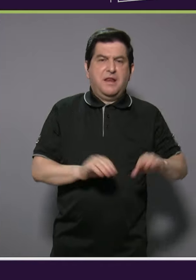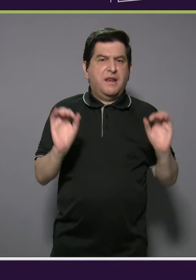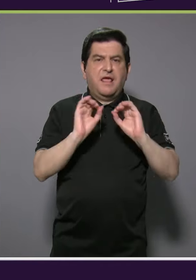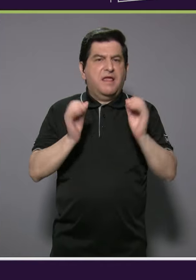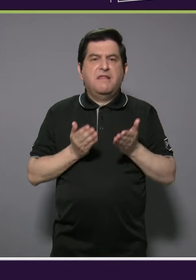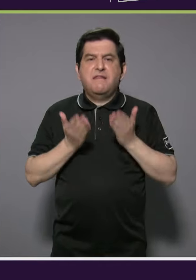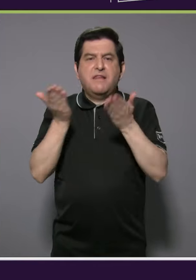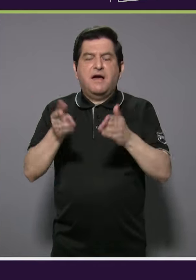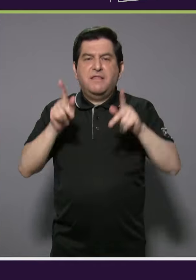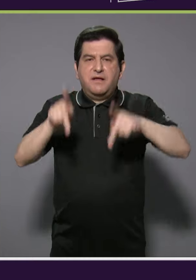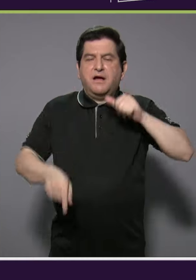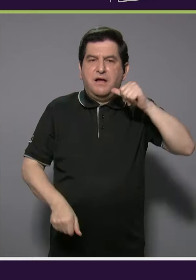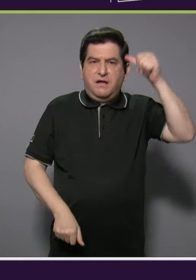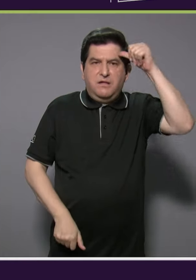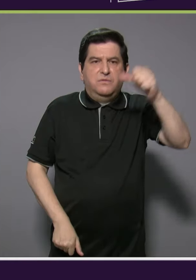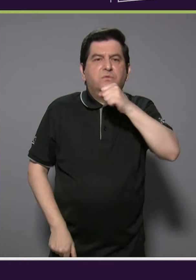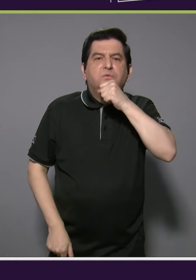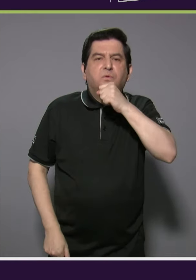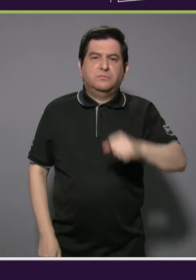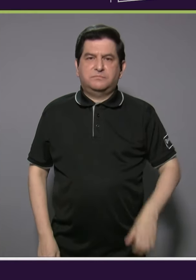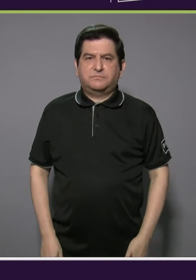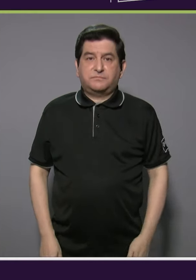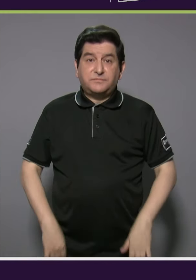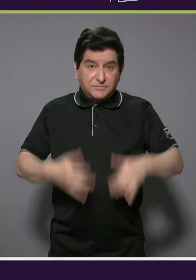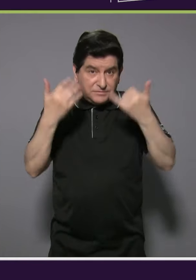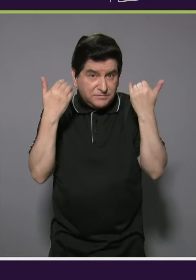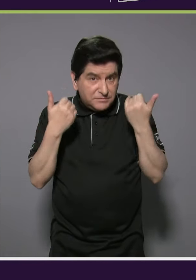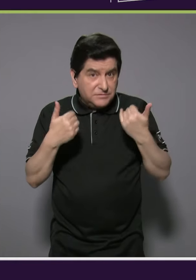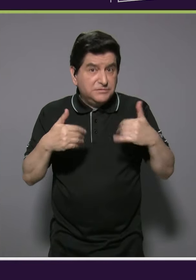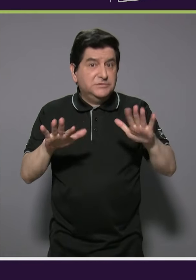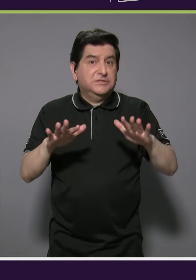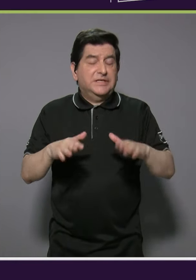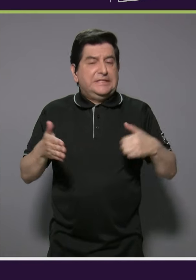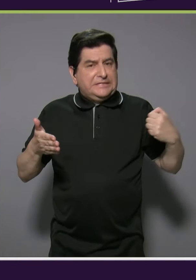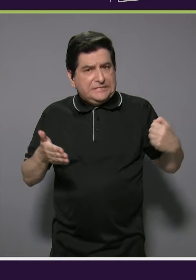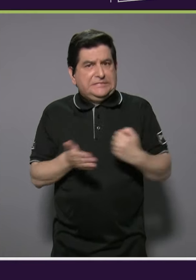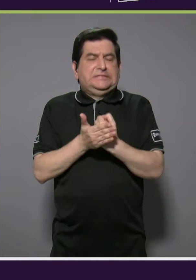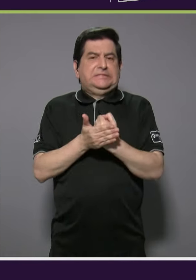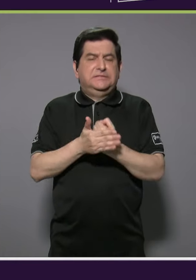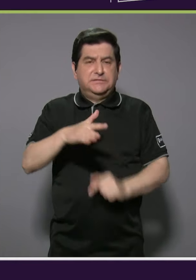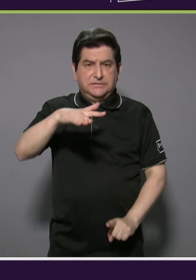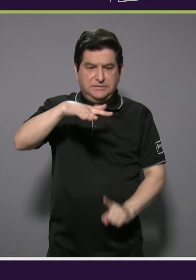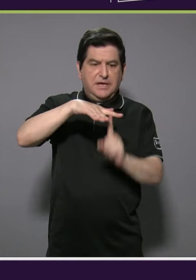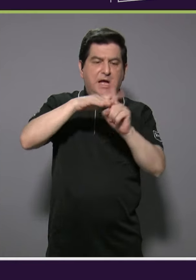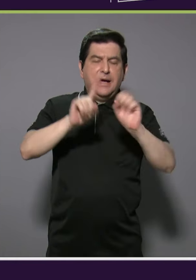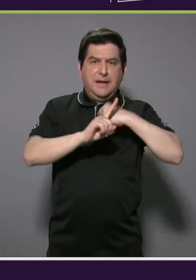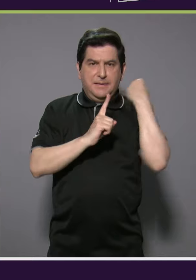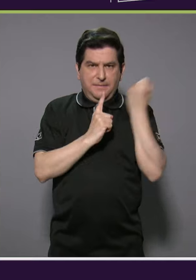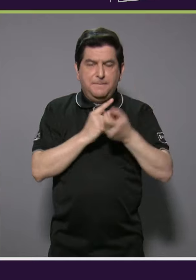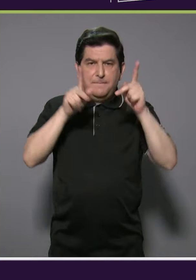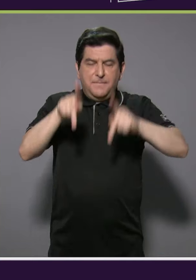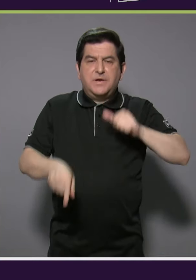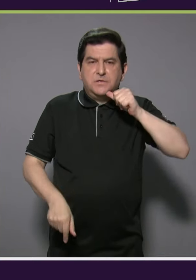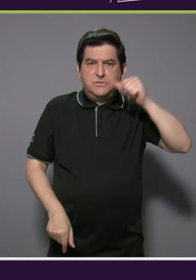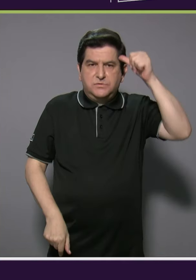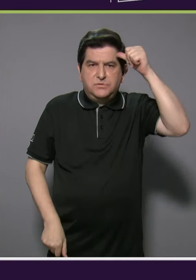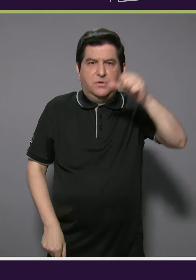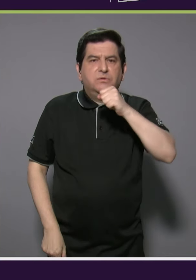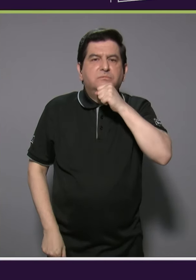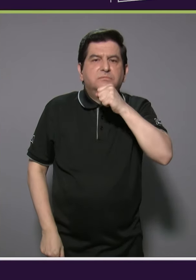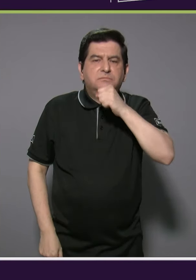absolutamente nada. Y también cuando ya lamentablemente se ha presentado esta situación y la persona adulta mayor,